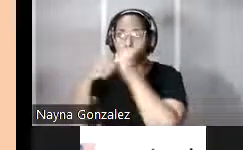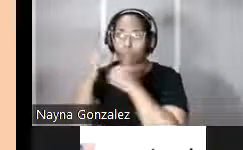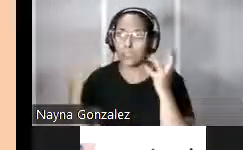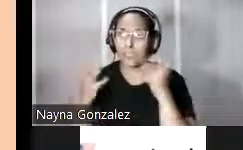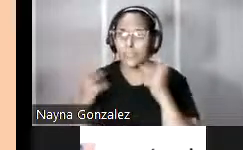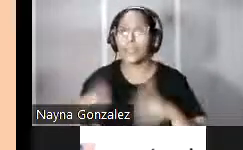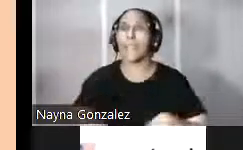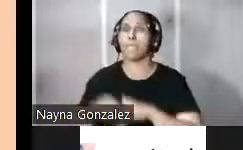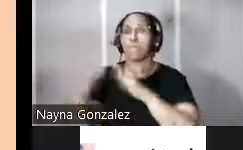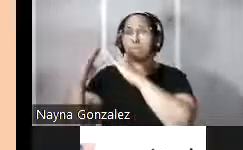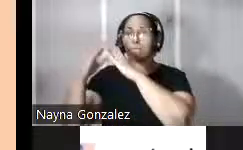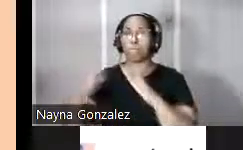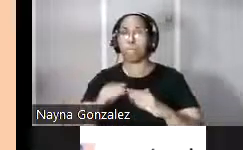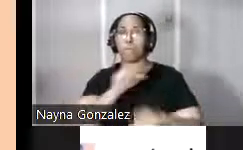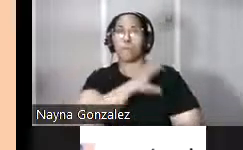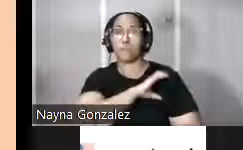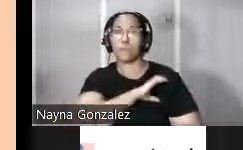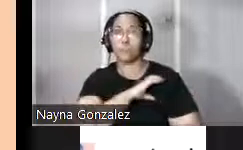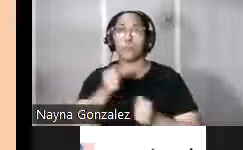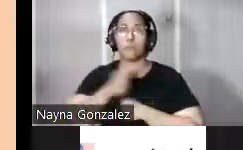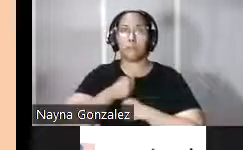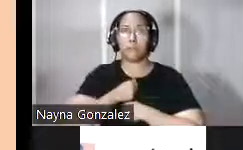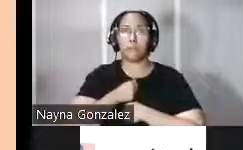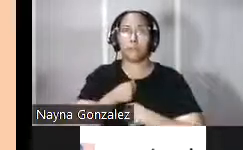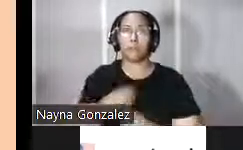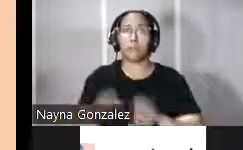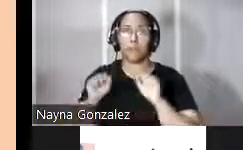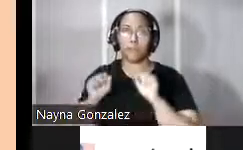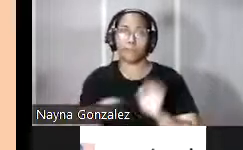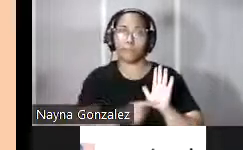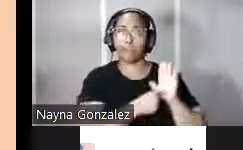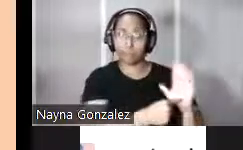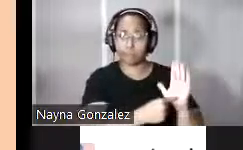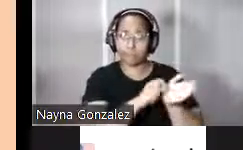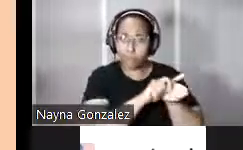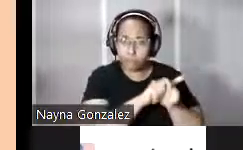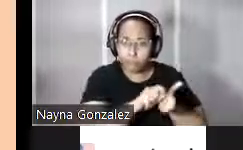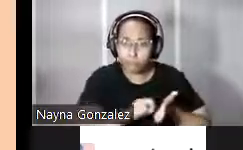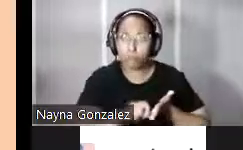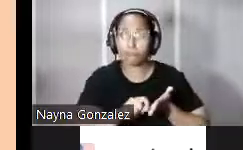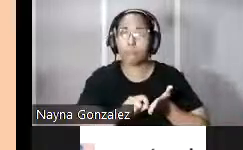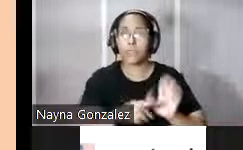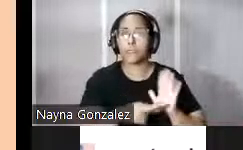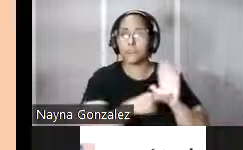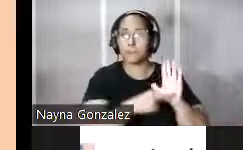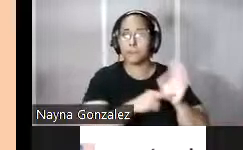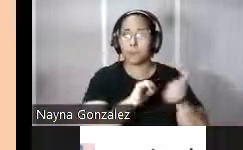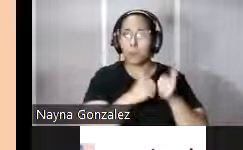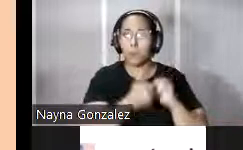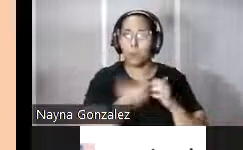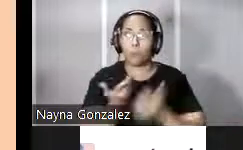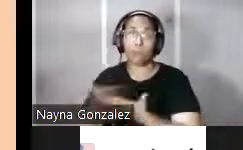Real Cuerpo de Ingenieros Militares. He colocado aquí un grabado en el que parece representado como sería